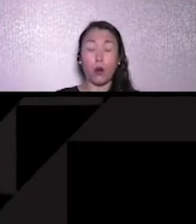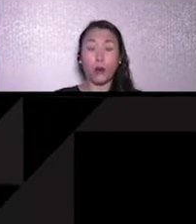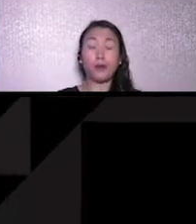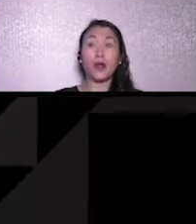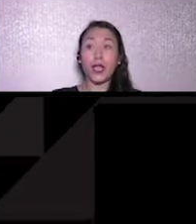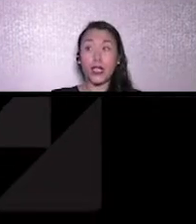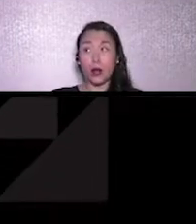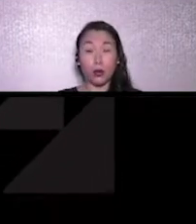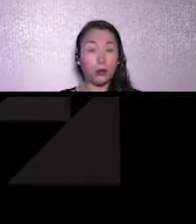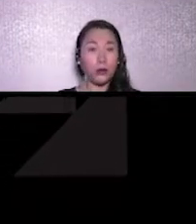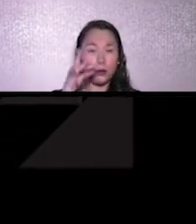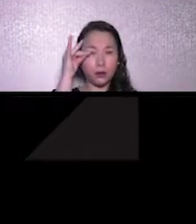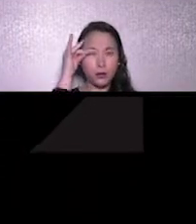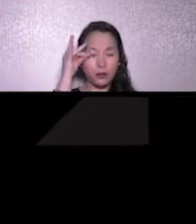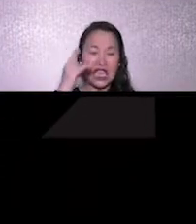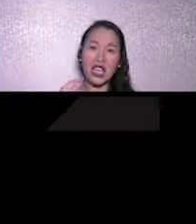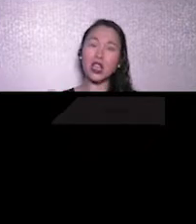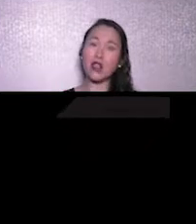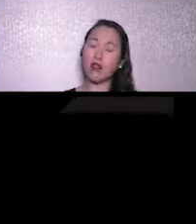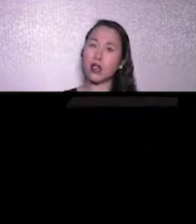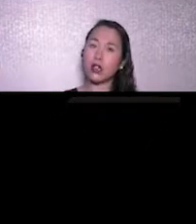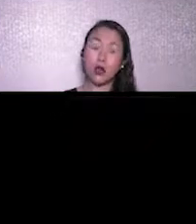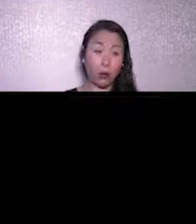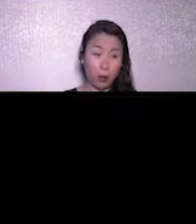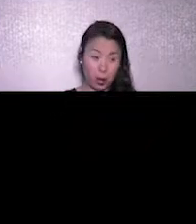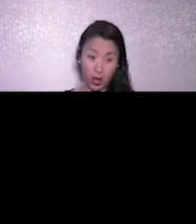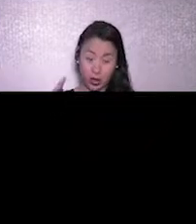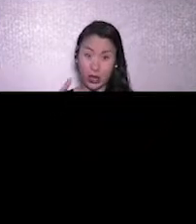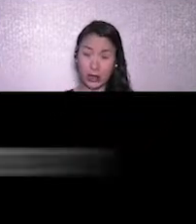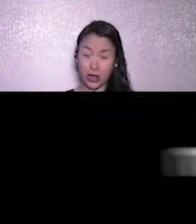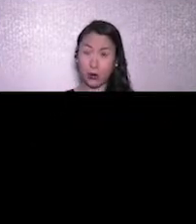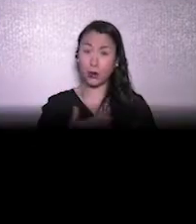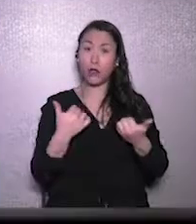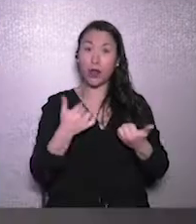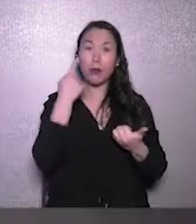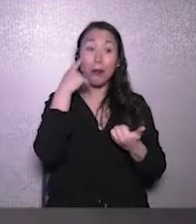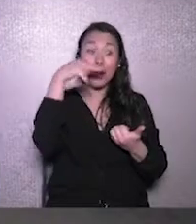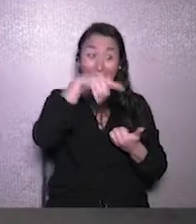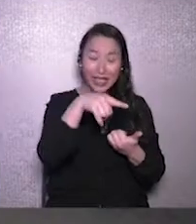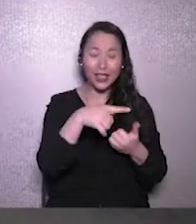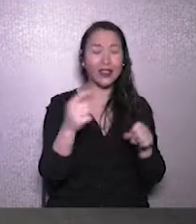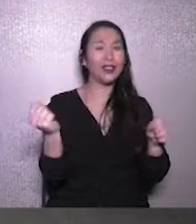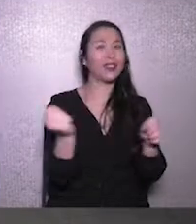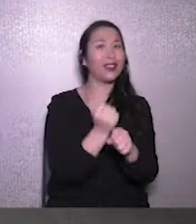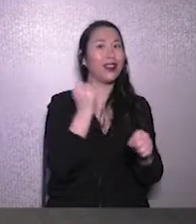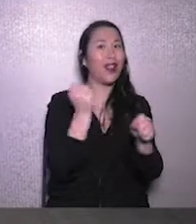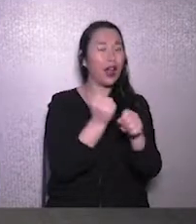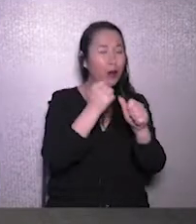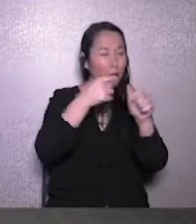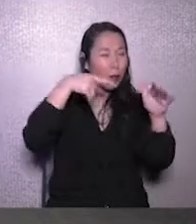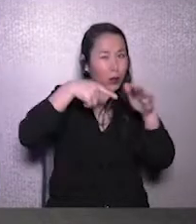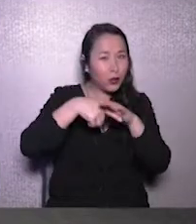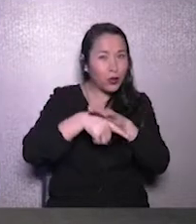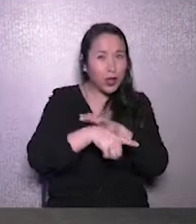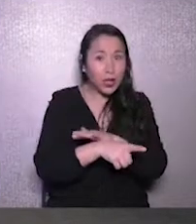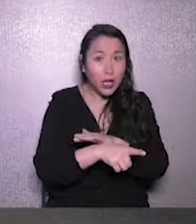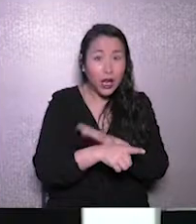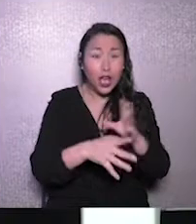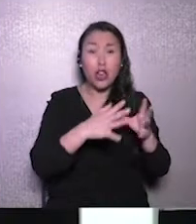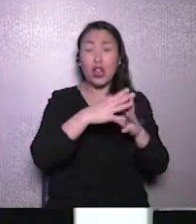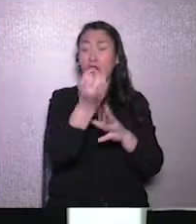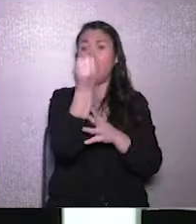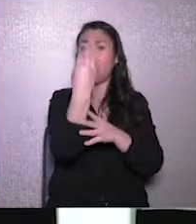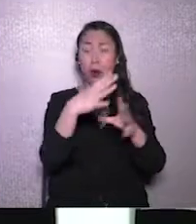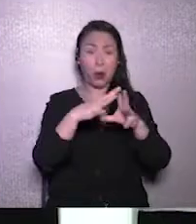que es una salud que está bien en lo macro, pero es una salud que tenemos que trabajar mucho en lo micro. En los grandes números